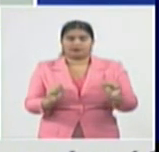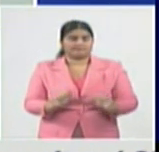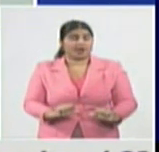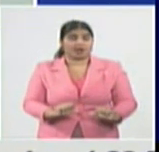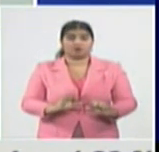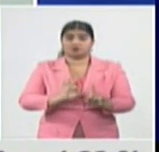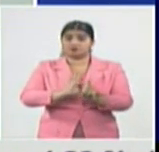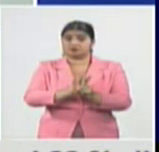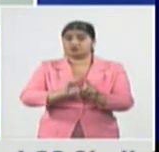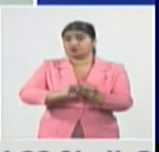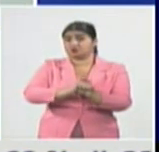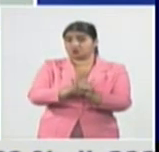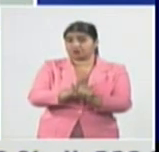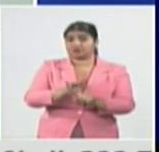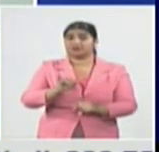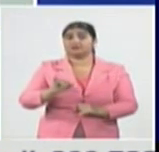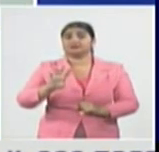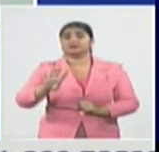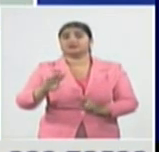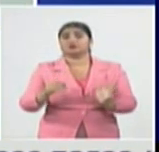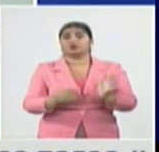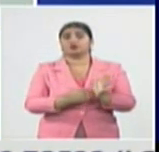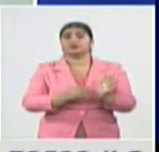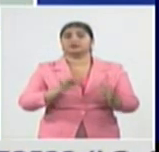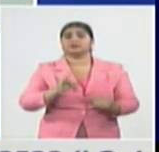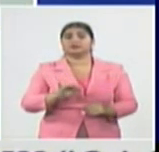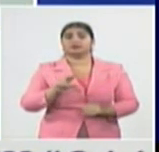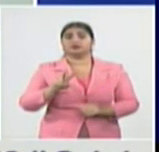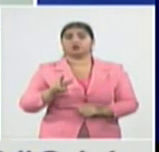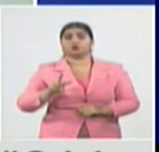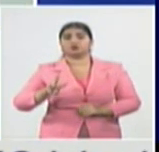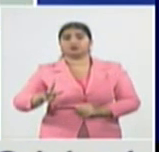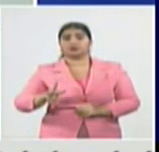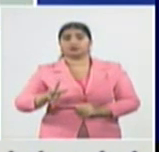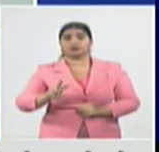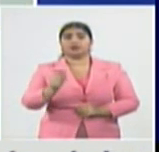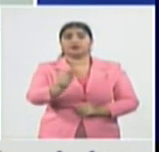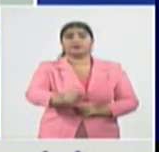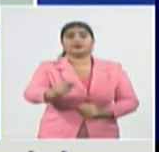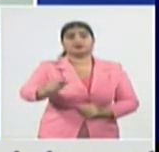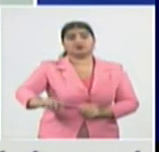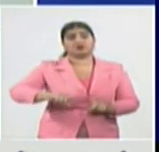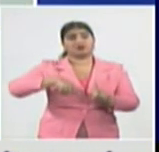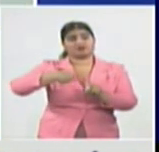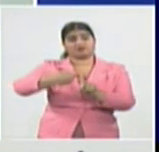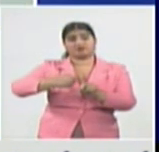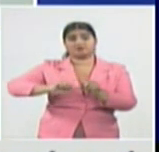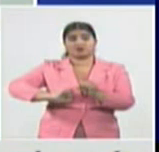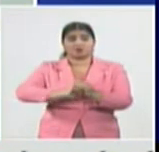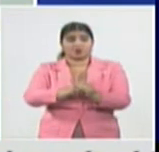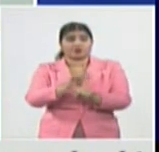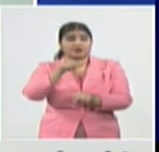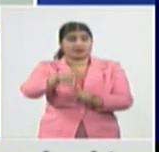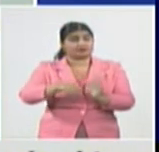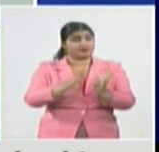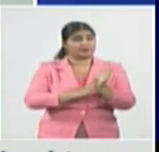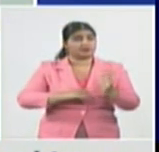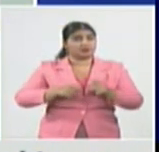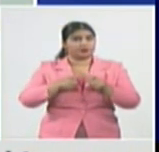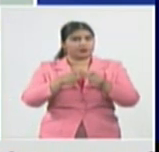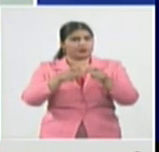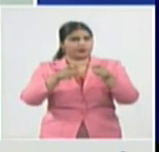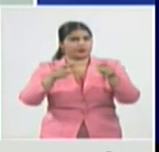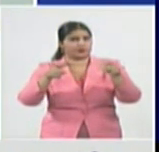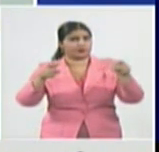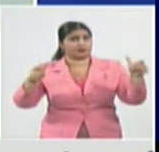64.723 pacientes diagnosticados más que lo que habíamos diagnosticado en julio que había